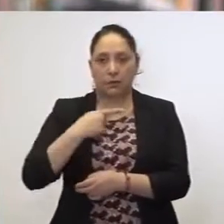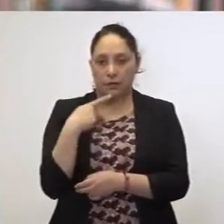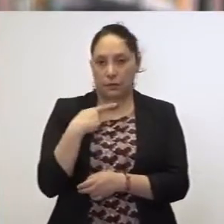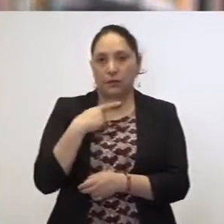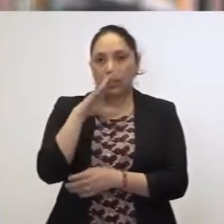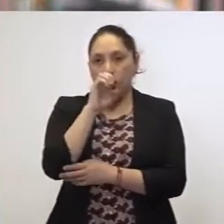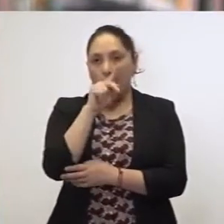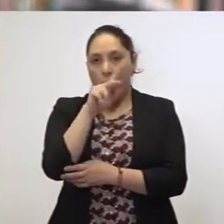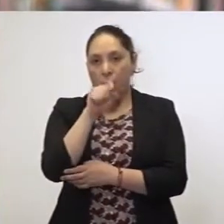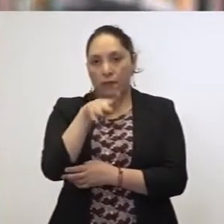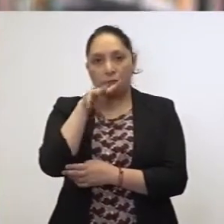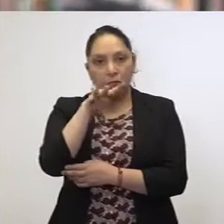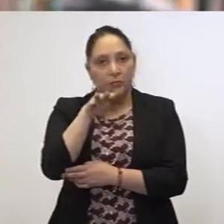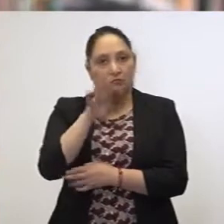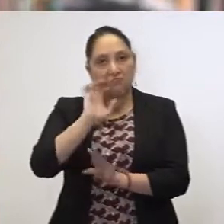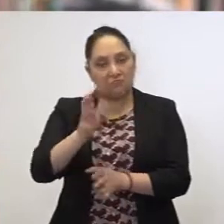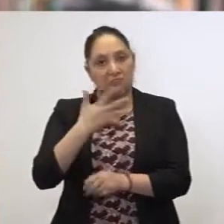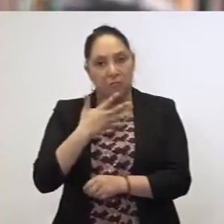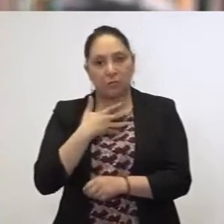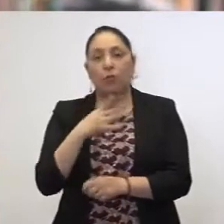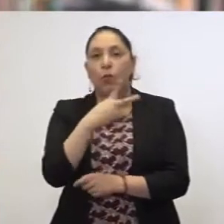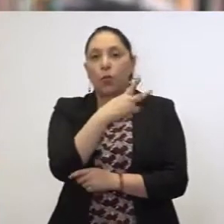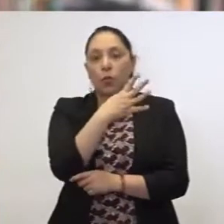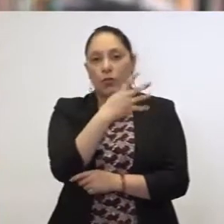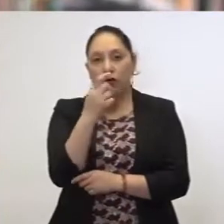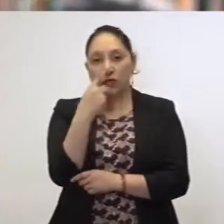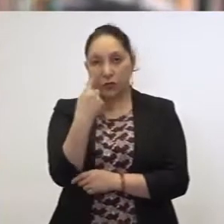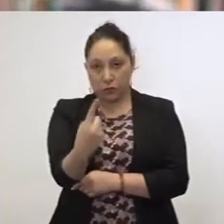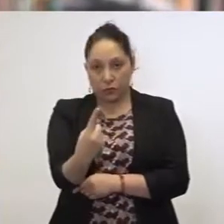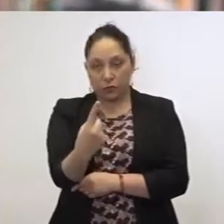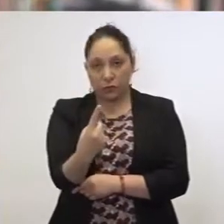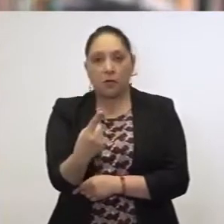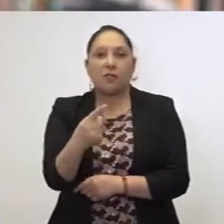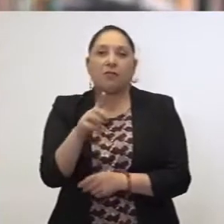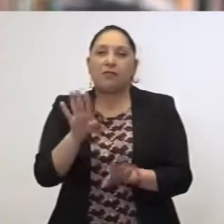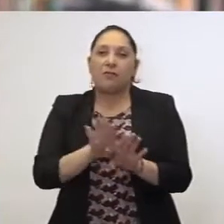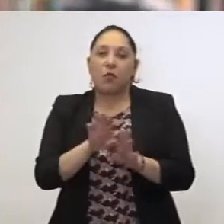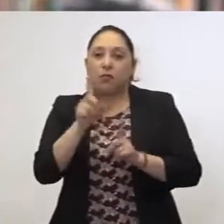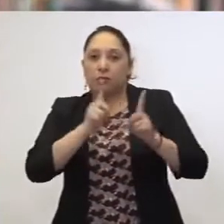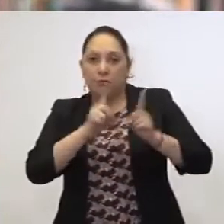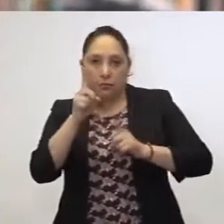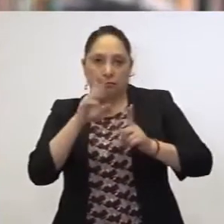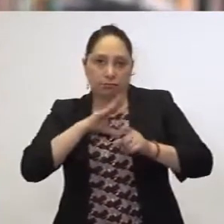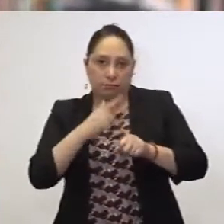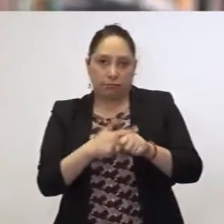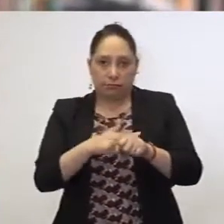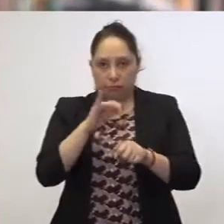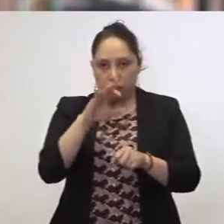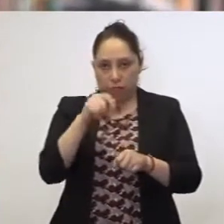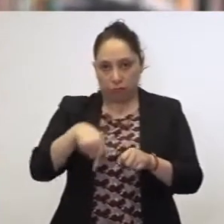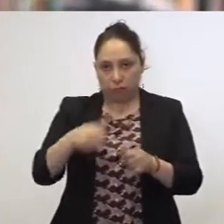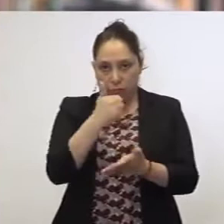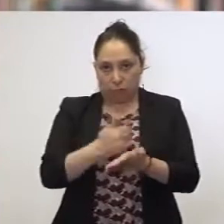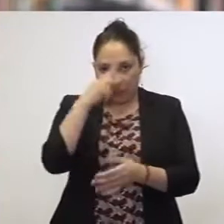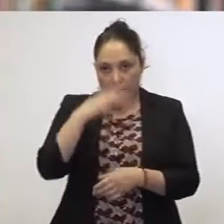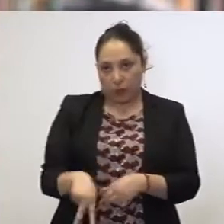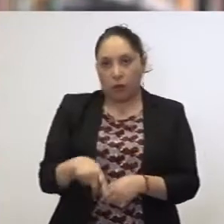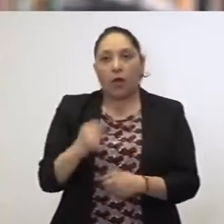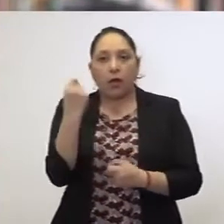casos confirmados de COVID-19 y 401 casos sospechosos en la Ciudad de México. Quiero tomar